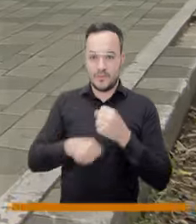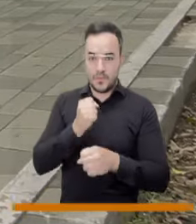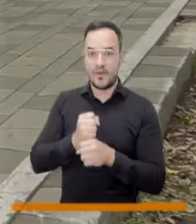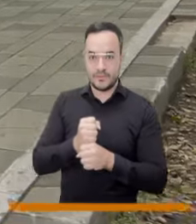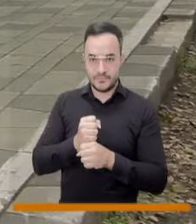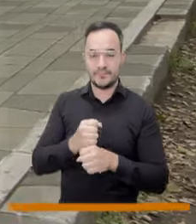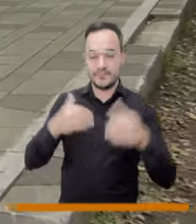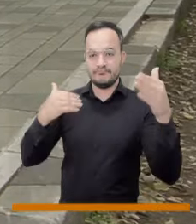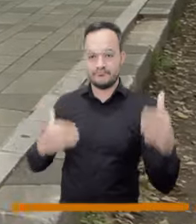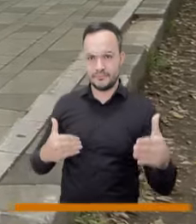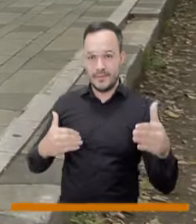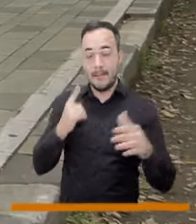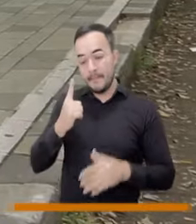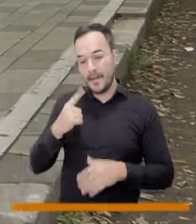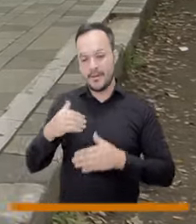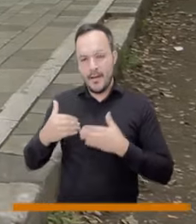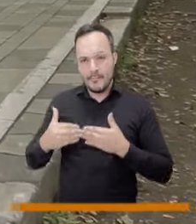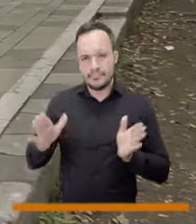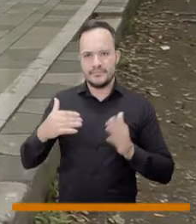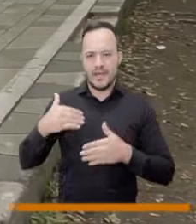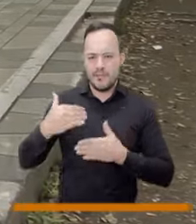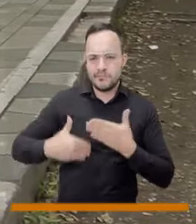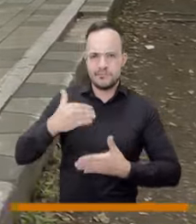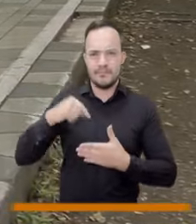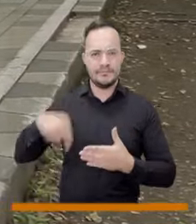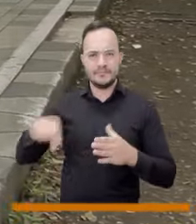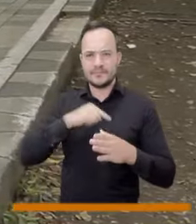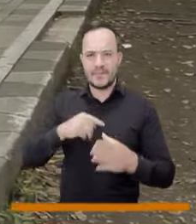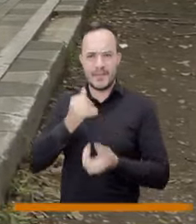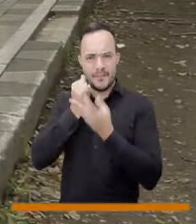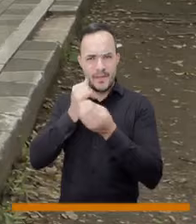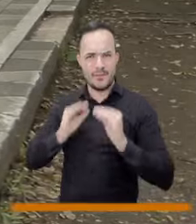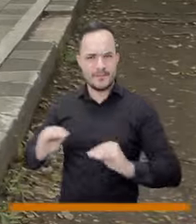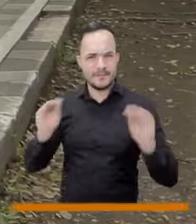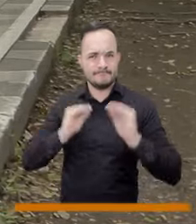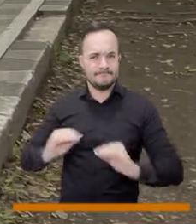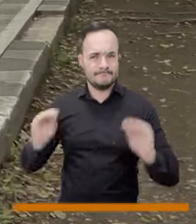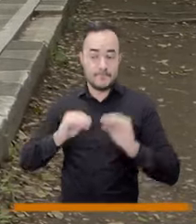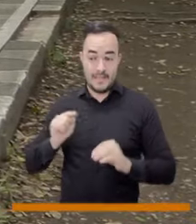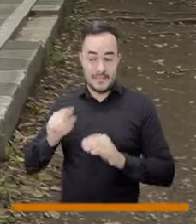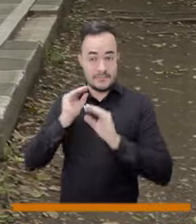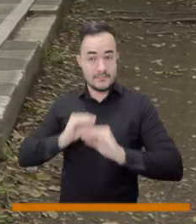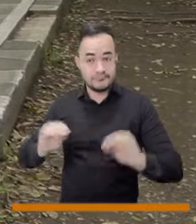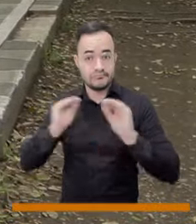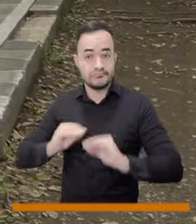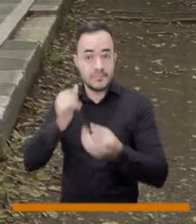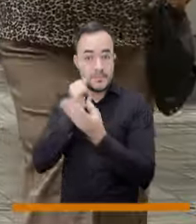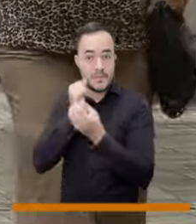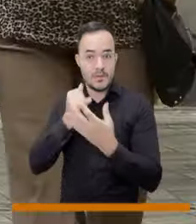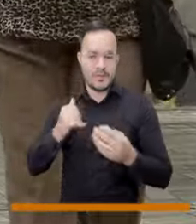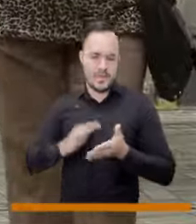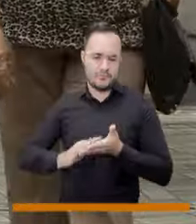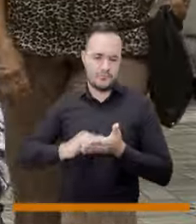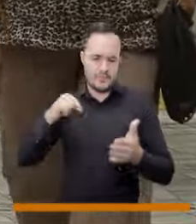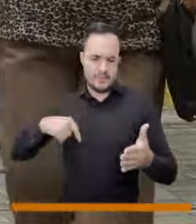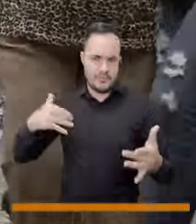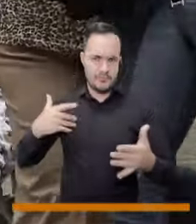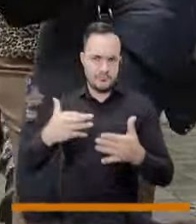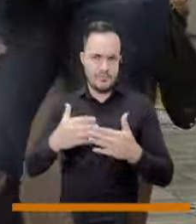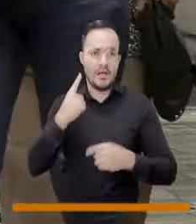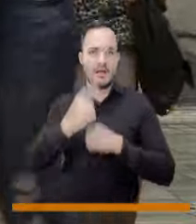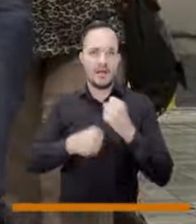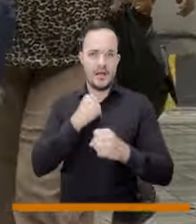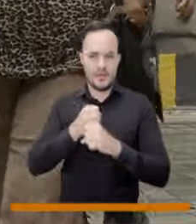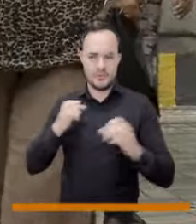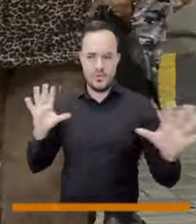dejar embargo tenemos que empezar con algunas acciones pedagógicas que las pensamos resolver durante este primer año y durante